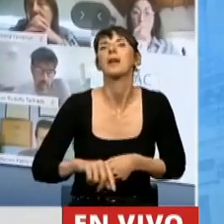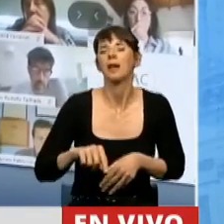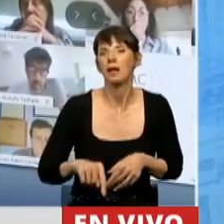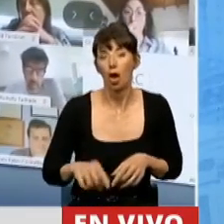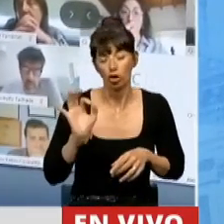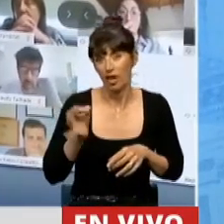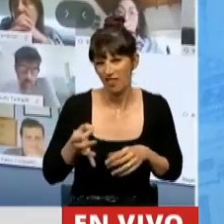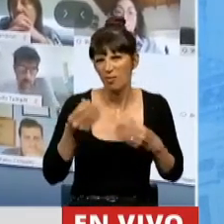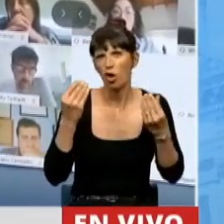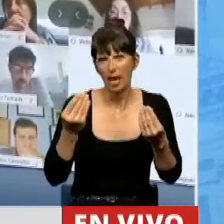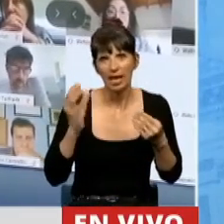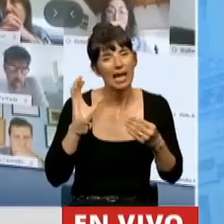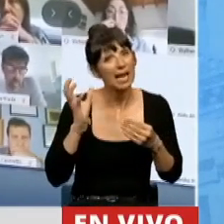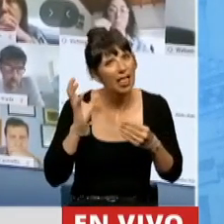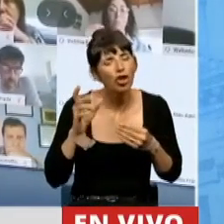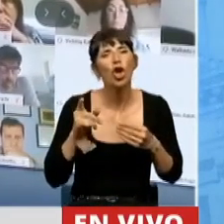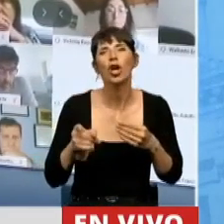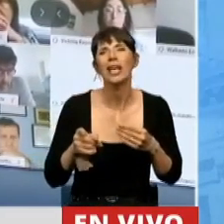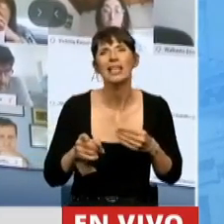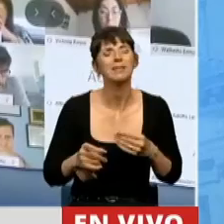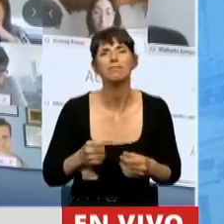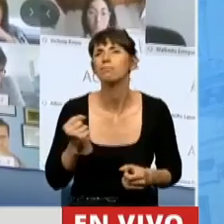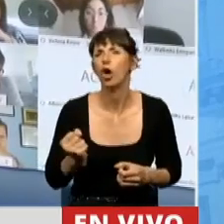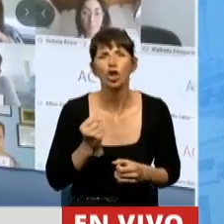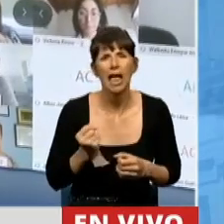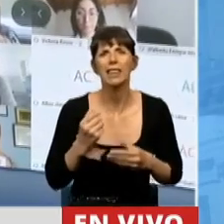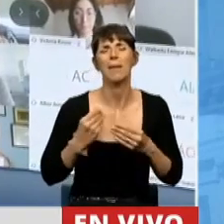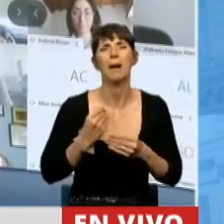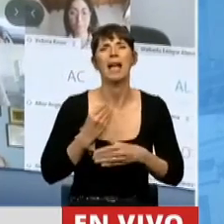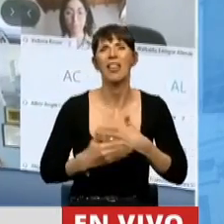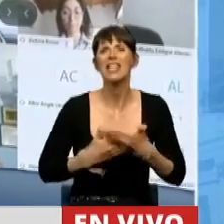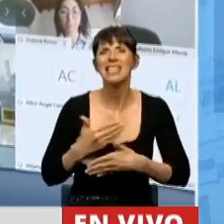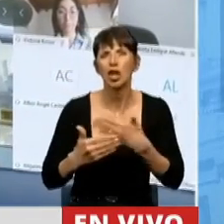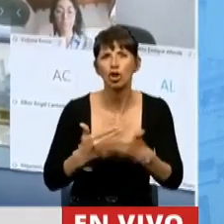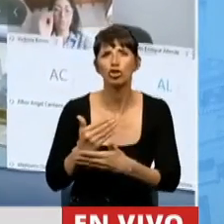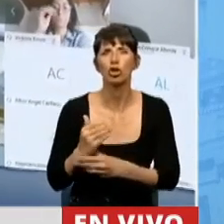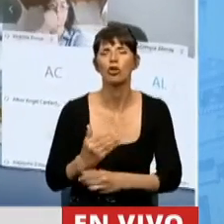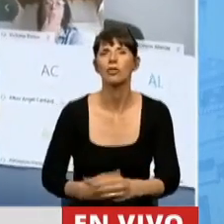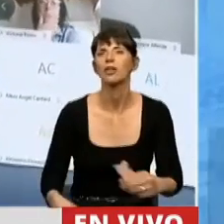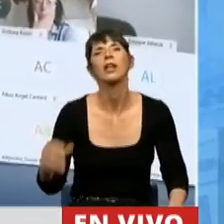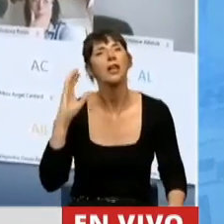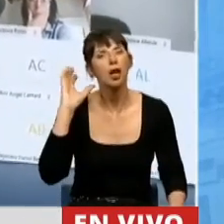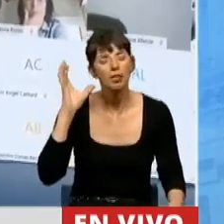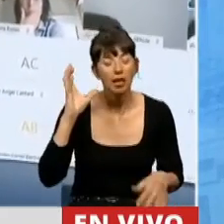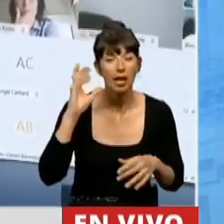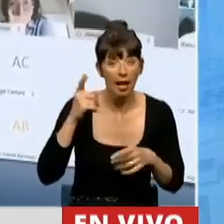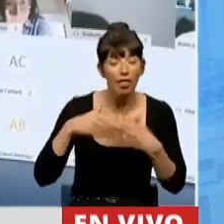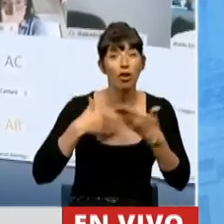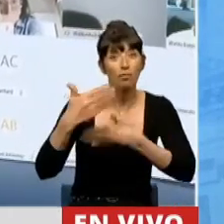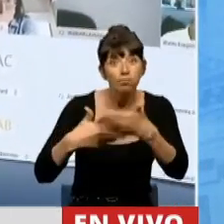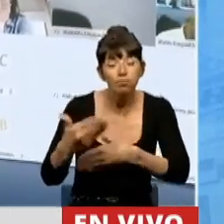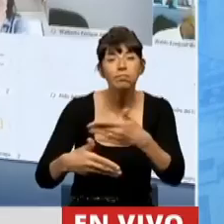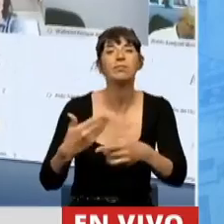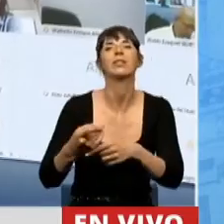que es un instrumento de desarrollo sociocultural, de diversividad, de inclusión, con capacidad